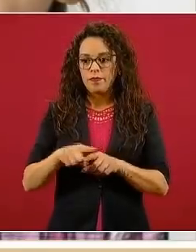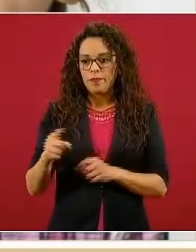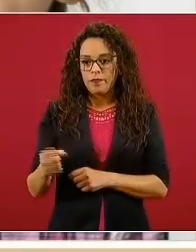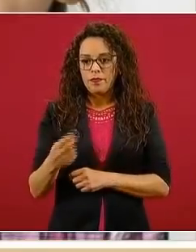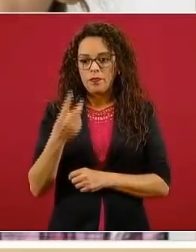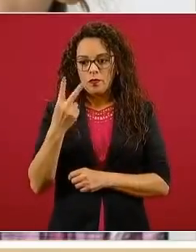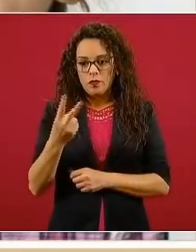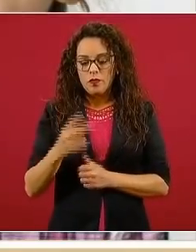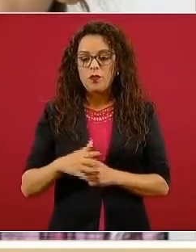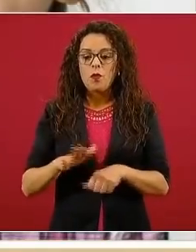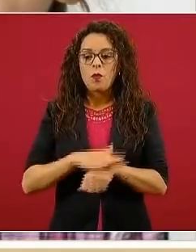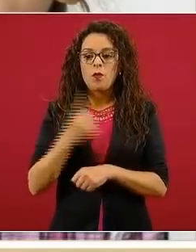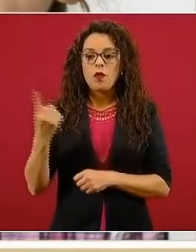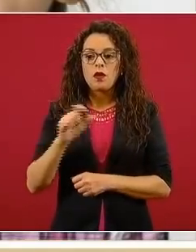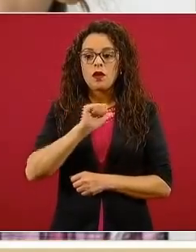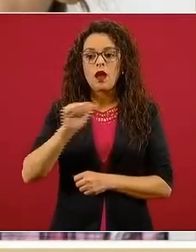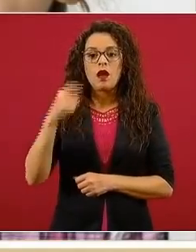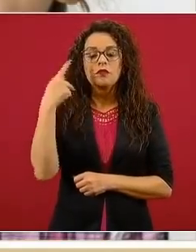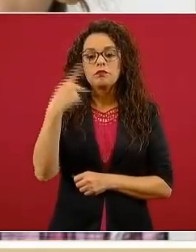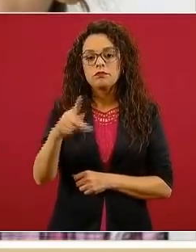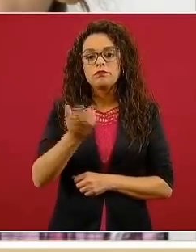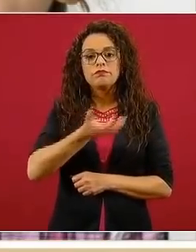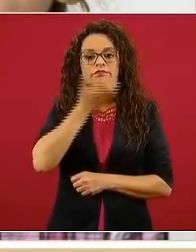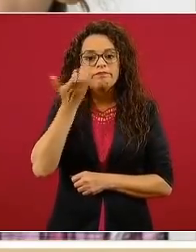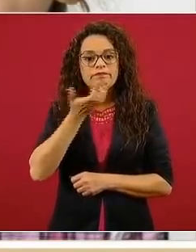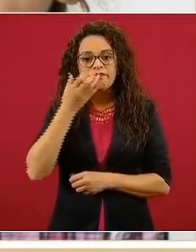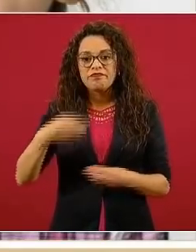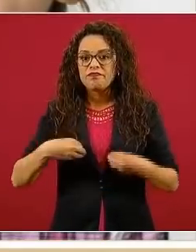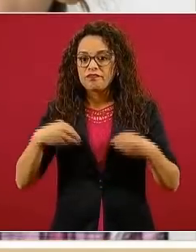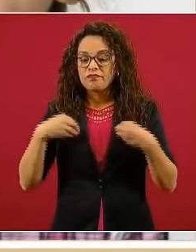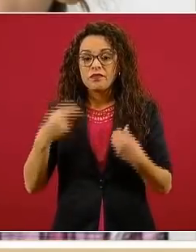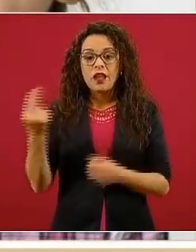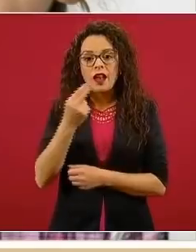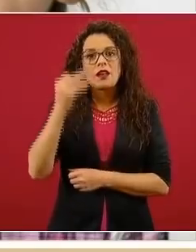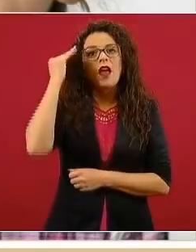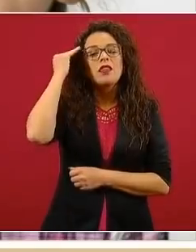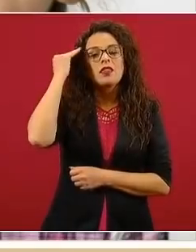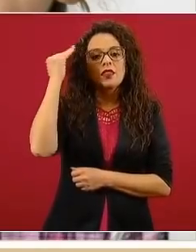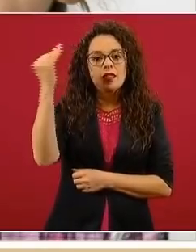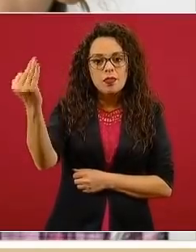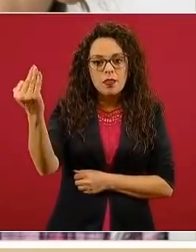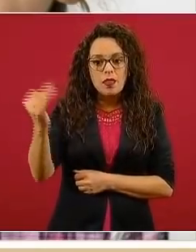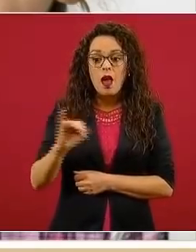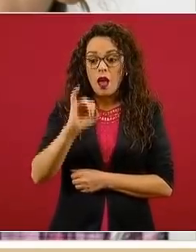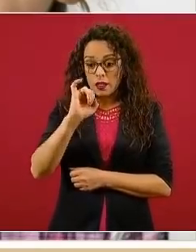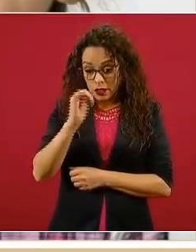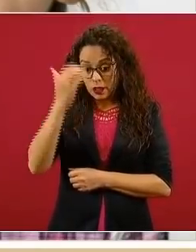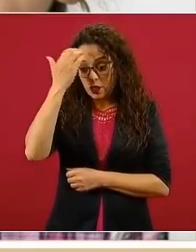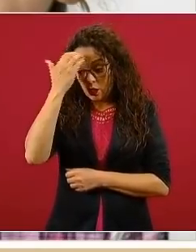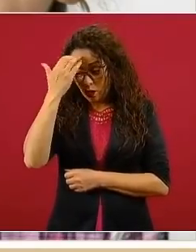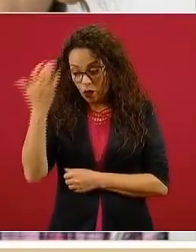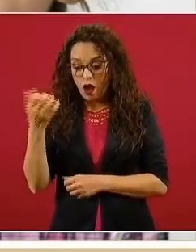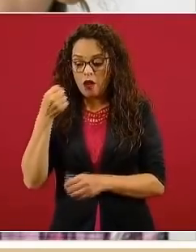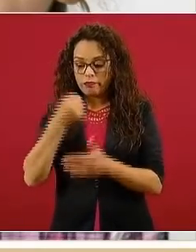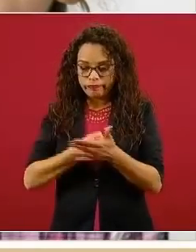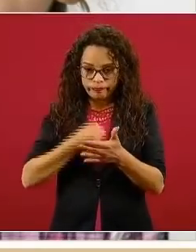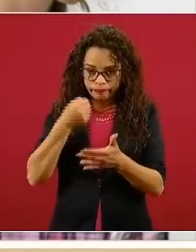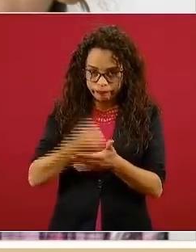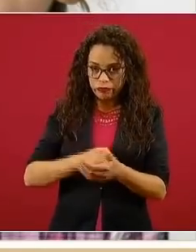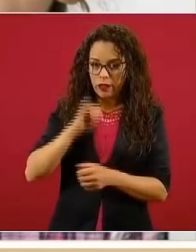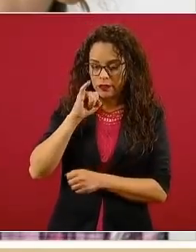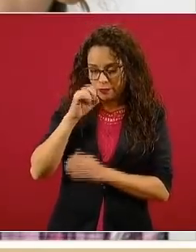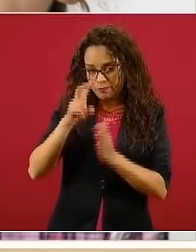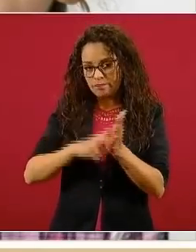desarrollo de hábitos es algo que requiere tiempo, ¿no? Se conoce, pero se practica y sistemáticamente se